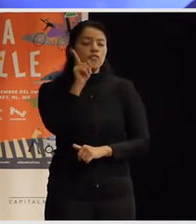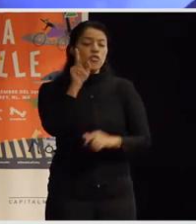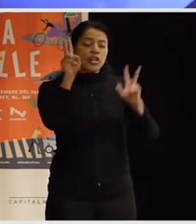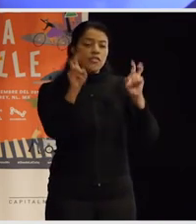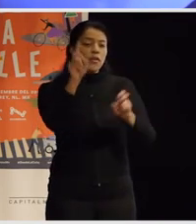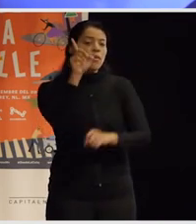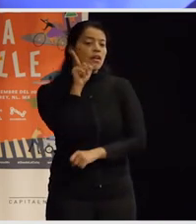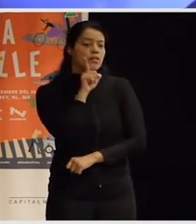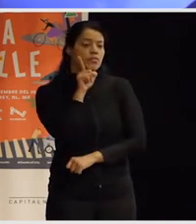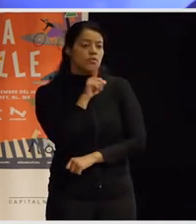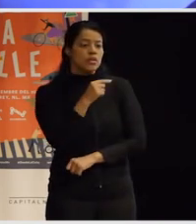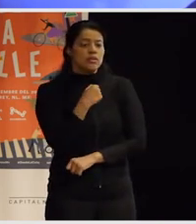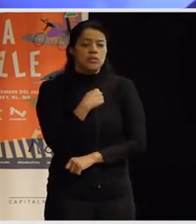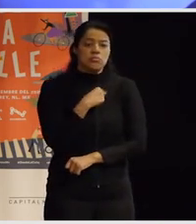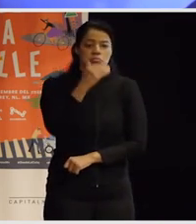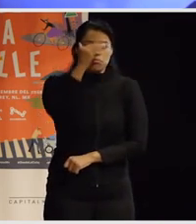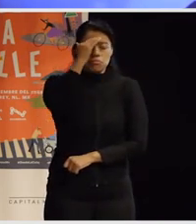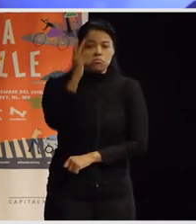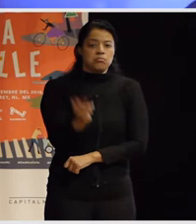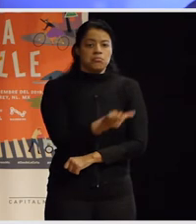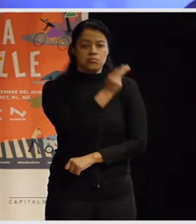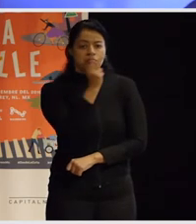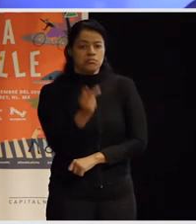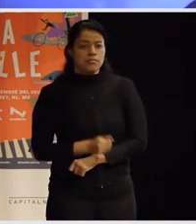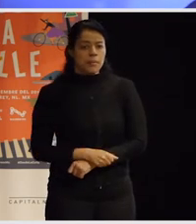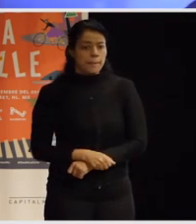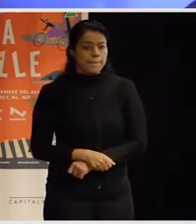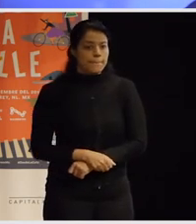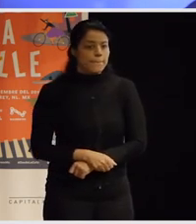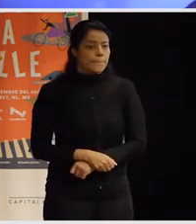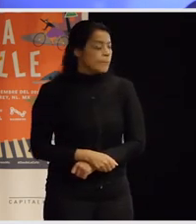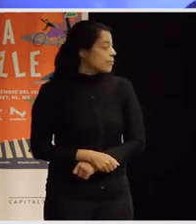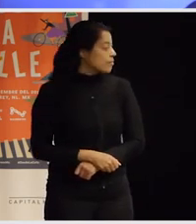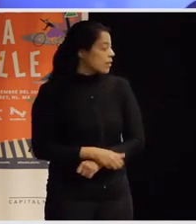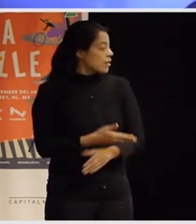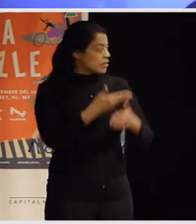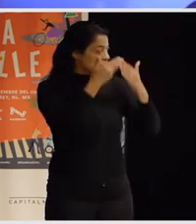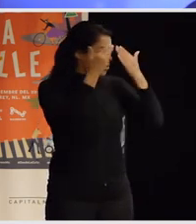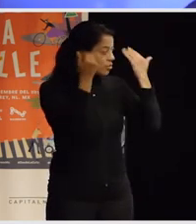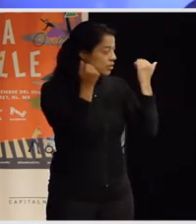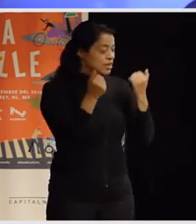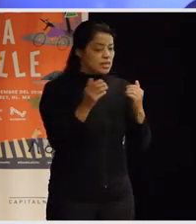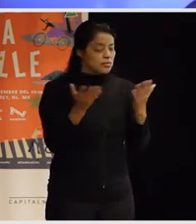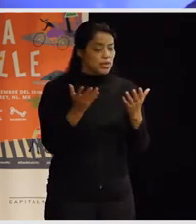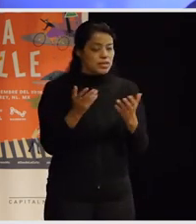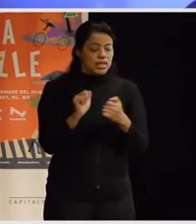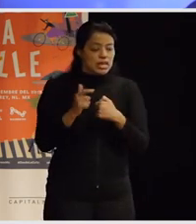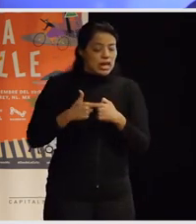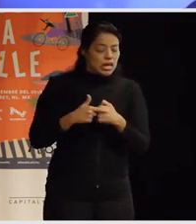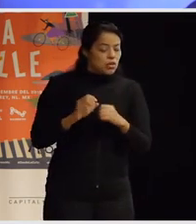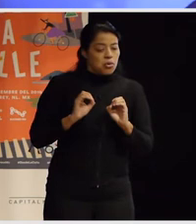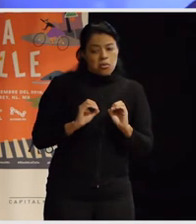entonces bueno no sé comentario pregunta pues no sé no sé si se puede hacer algo no se puede hacer o